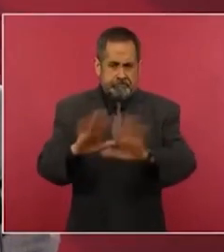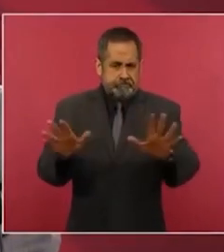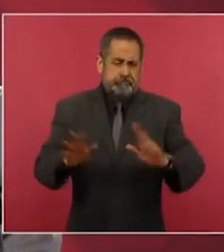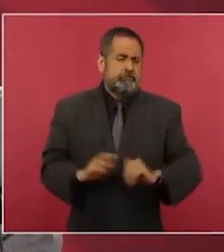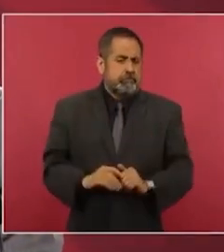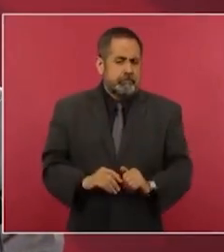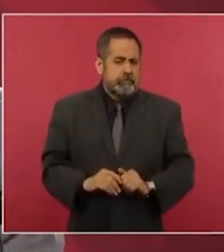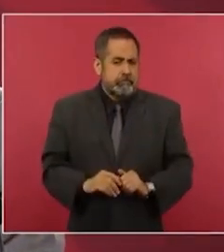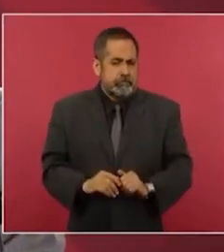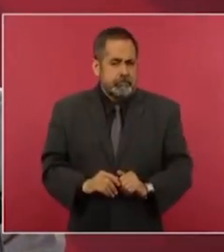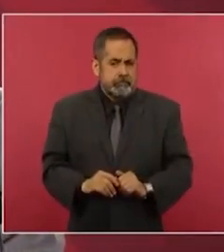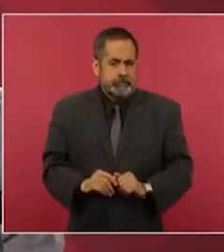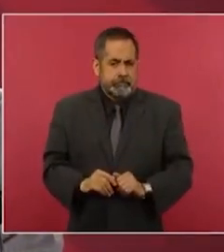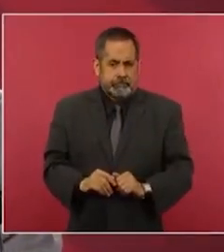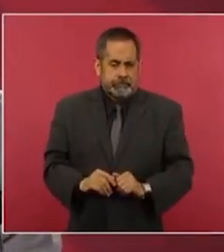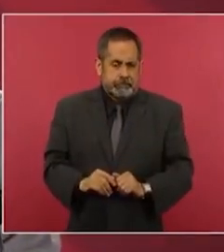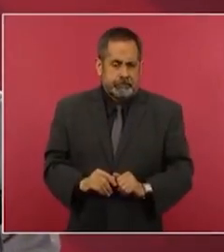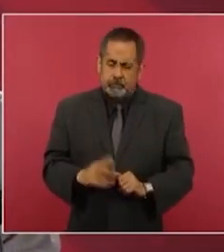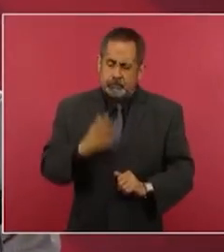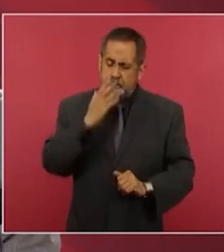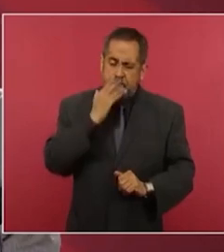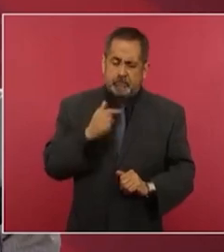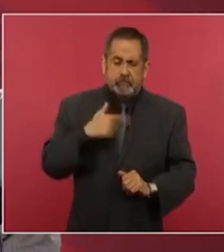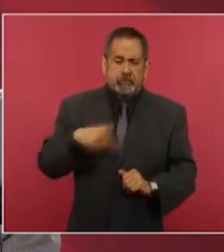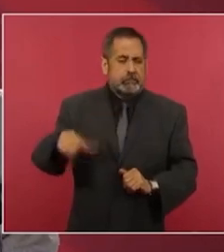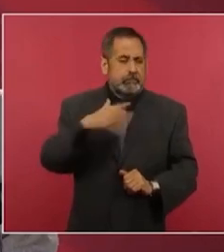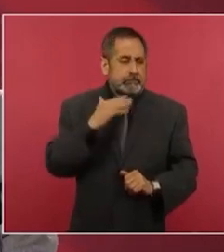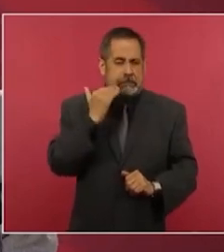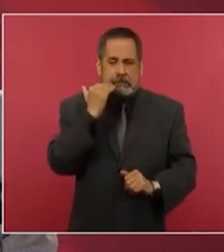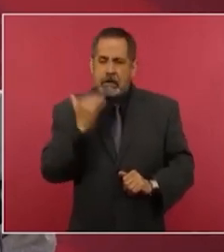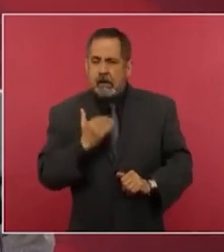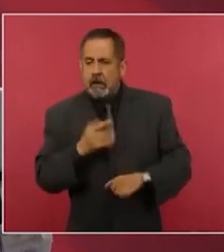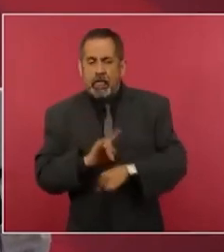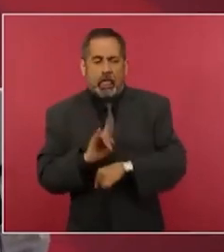no hay un estado de chueco